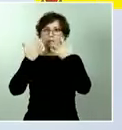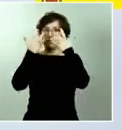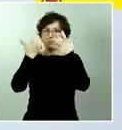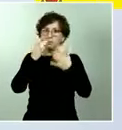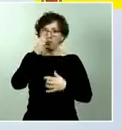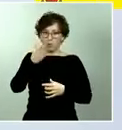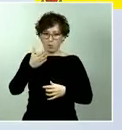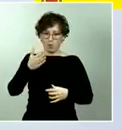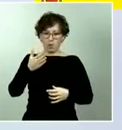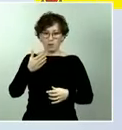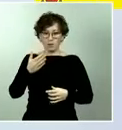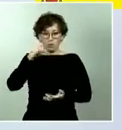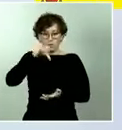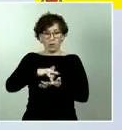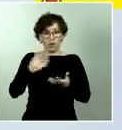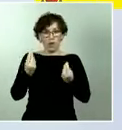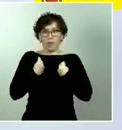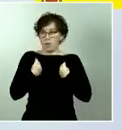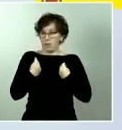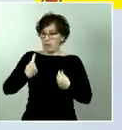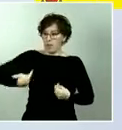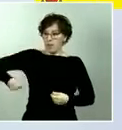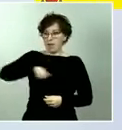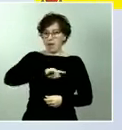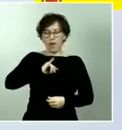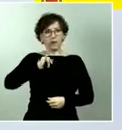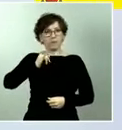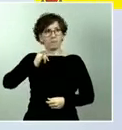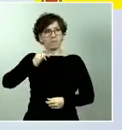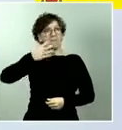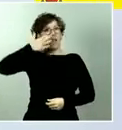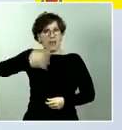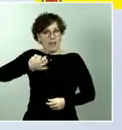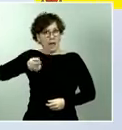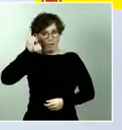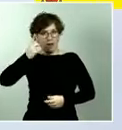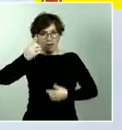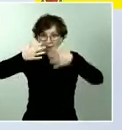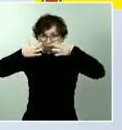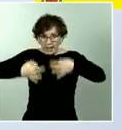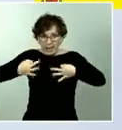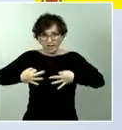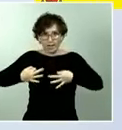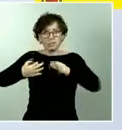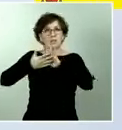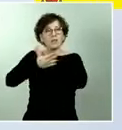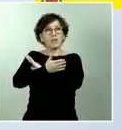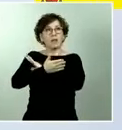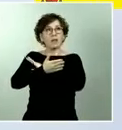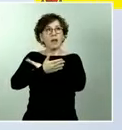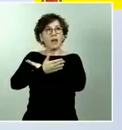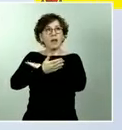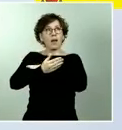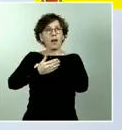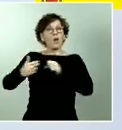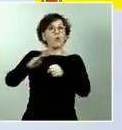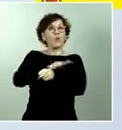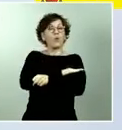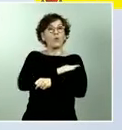dinero que cada uno pueda tener en sus bolsillos no es suficiente. Porque una sociedad puede resistir mejor